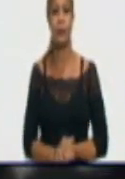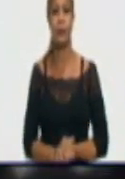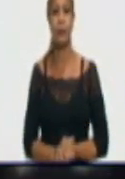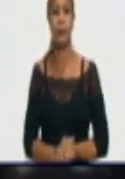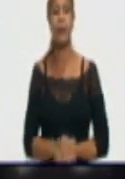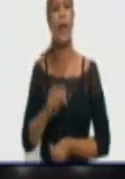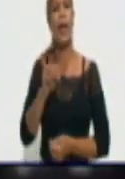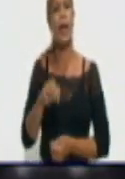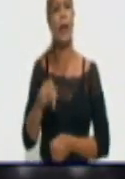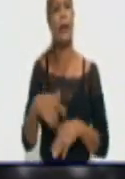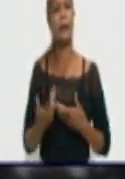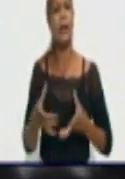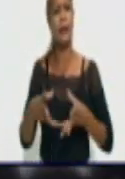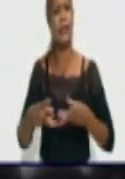En esta tierra donde se firmó la ley de reforma...